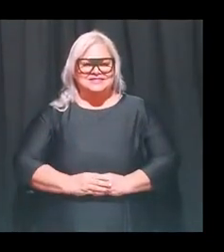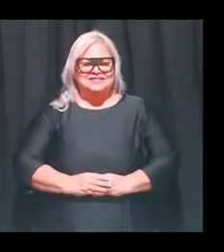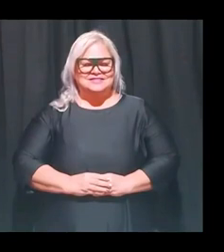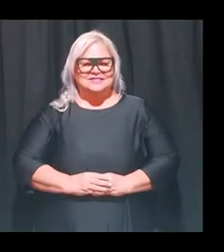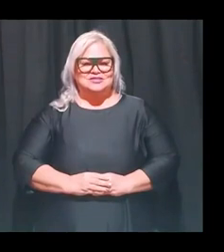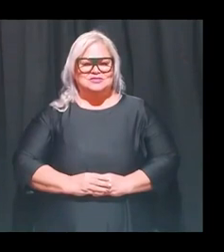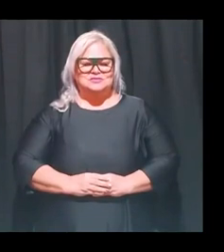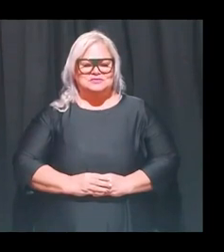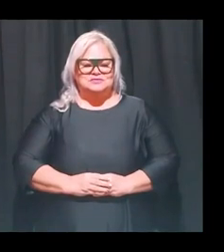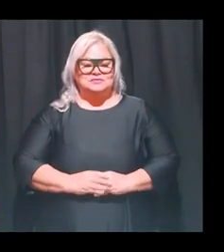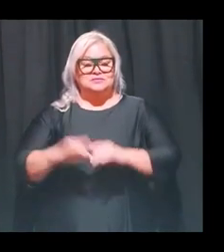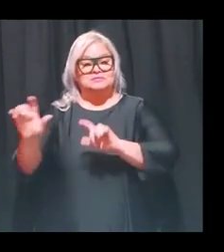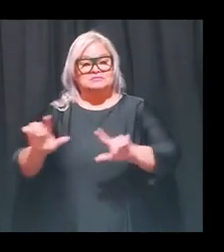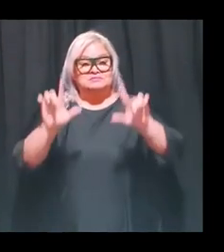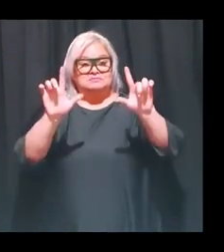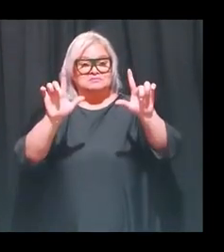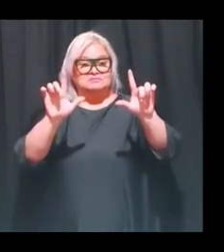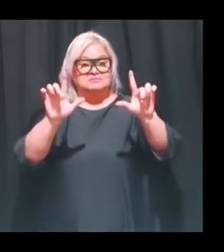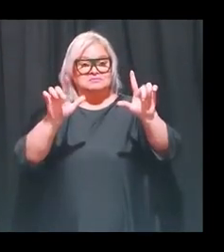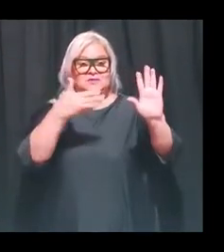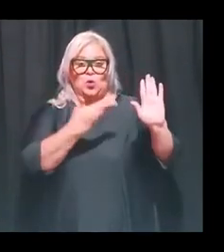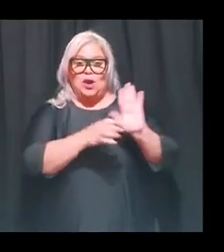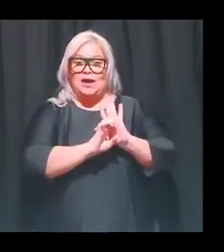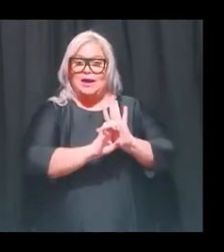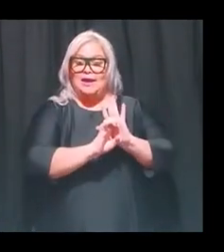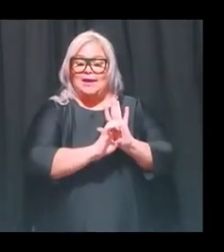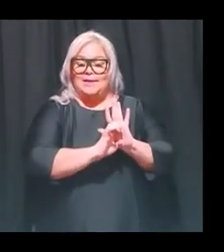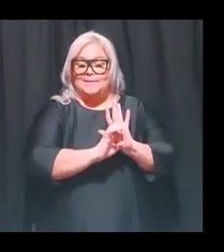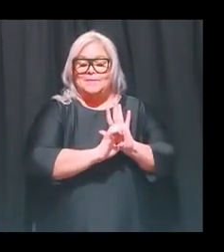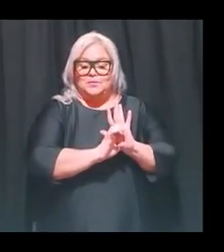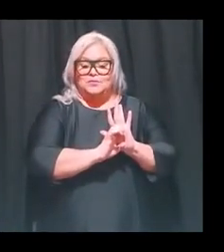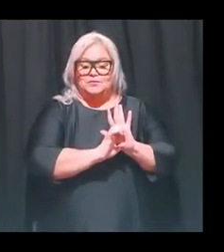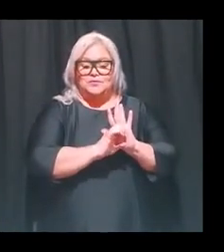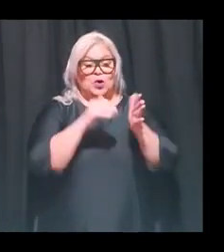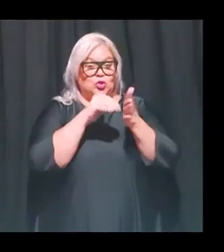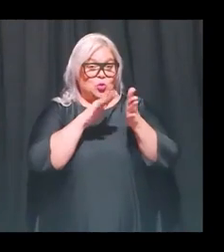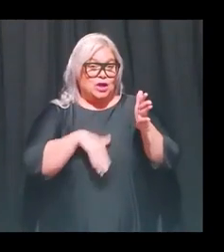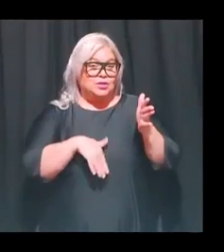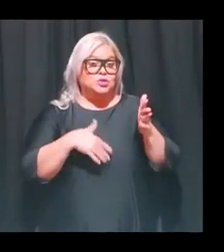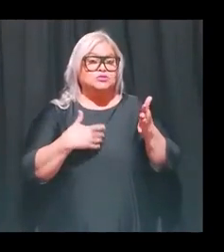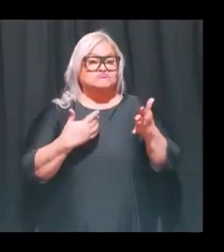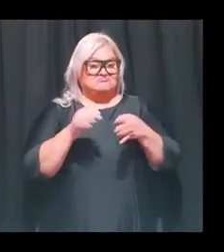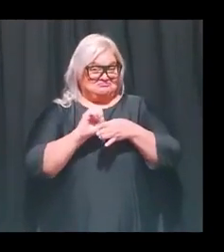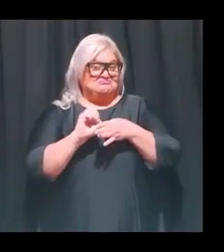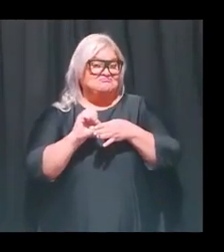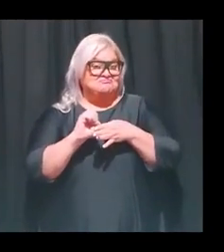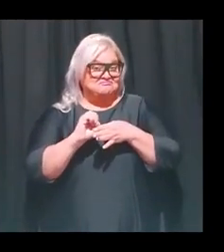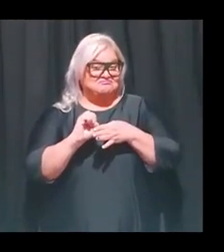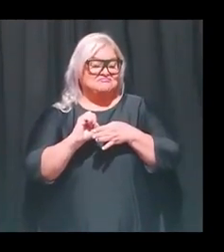Y esta imagen que ustedes ven es un ejemplo de un estudiante que hizo el ejercicio.